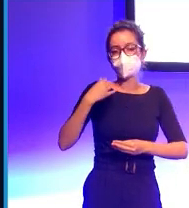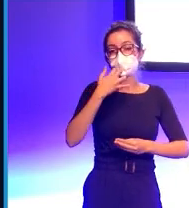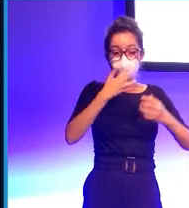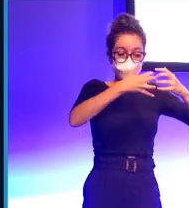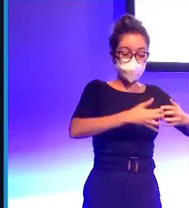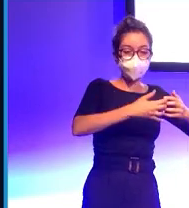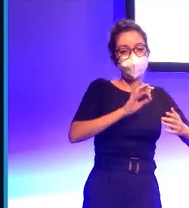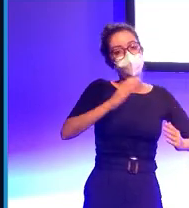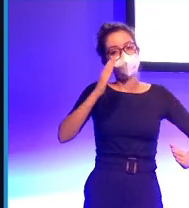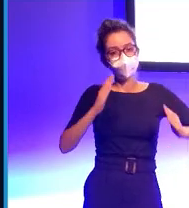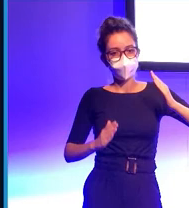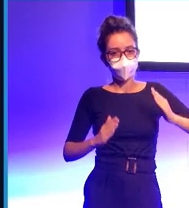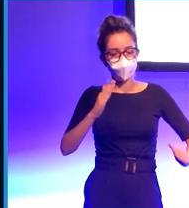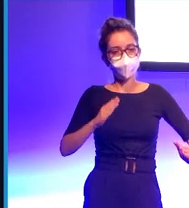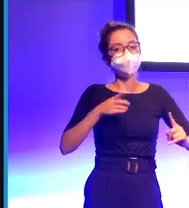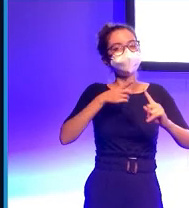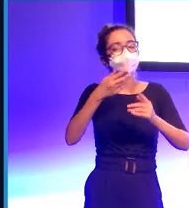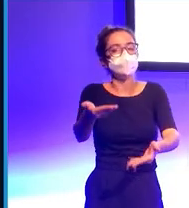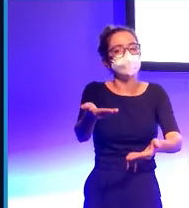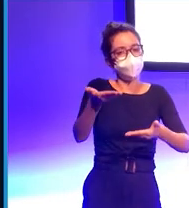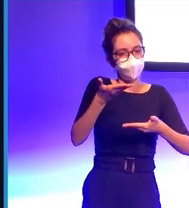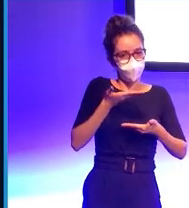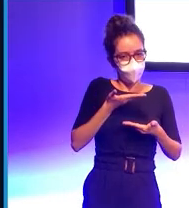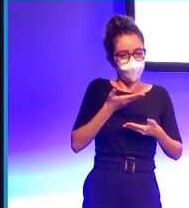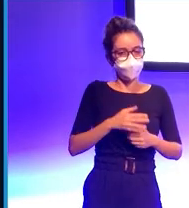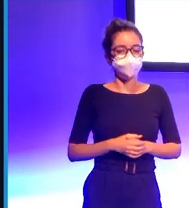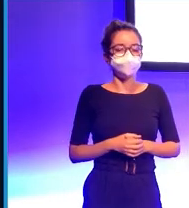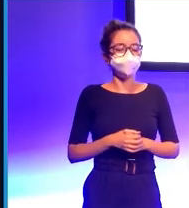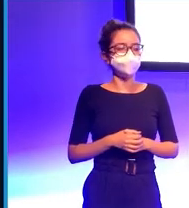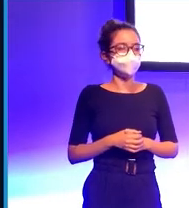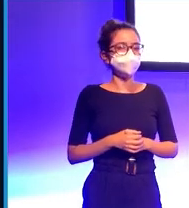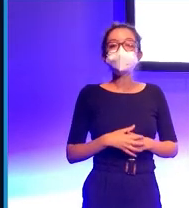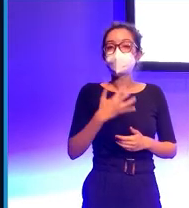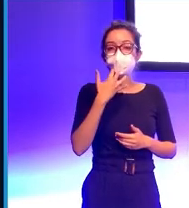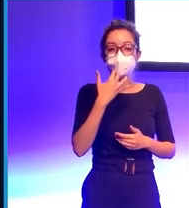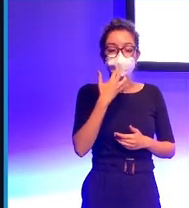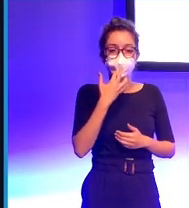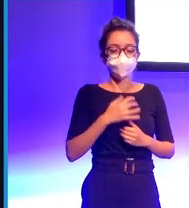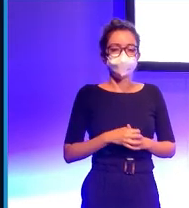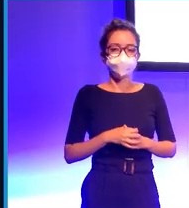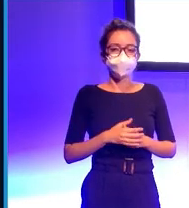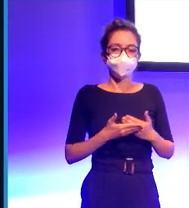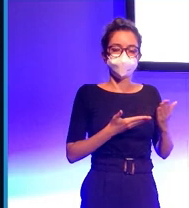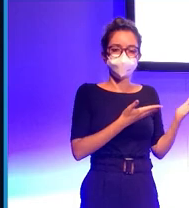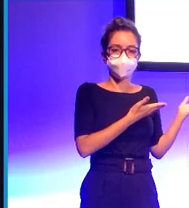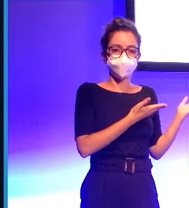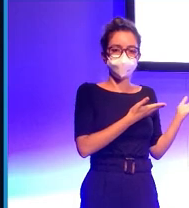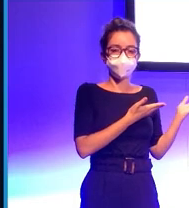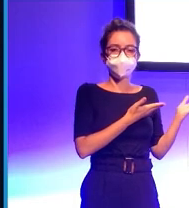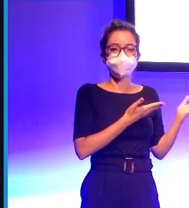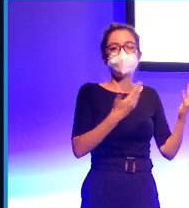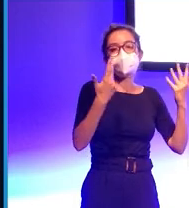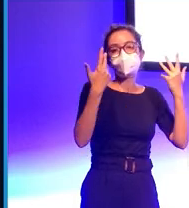robots para que nos asistan, para que puedan asistir a las personas. Entonces, un ejemplo es el del coche emocional